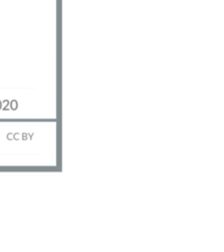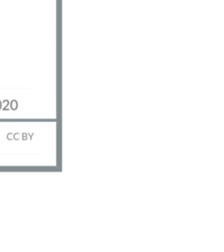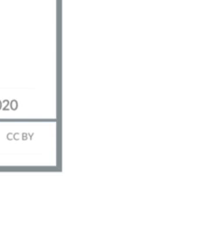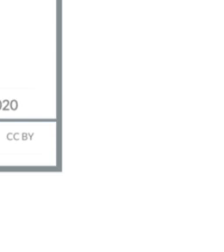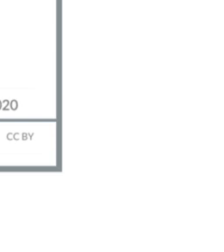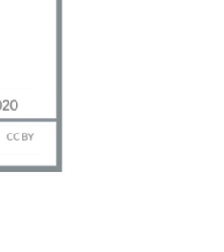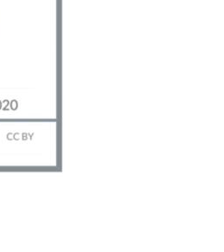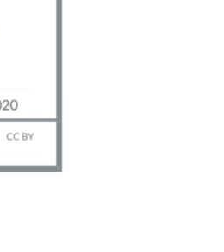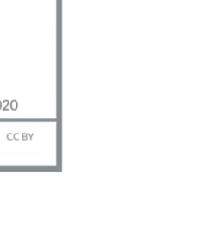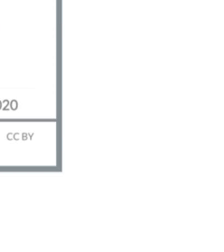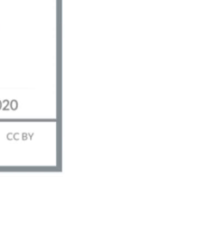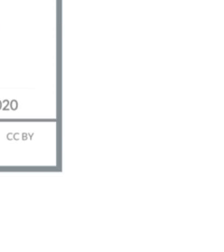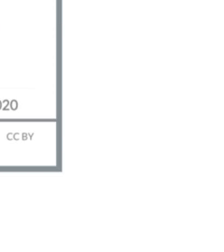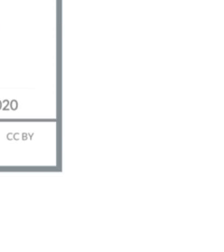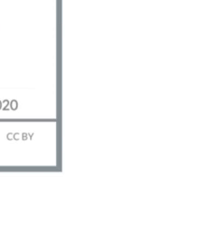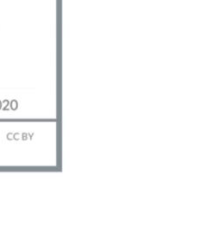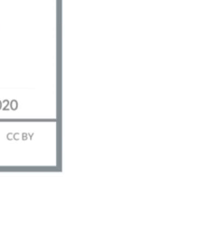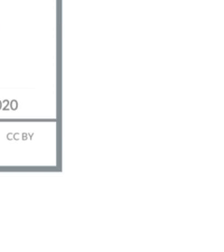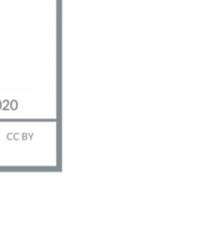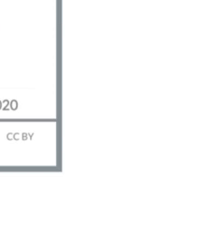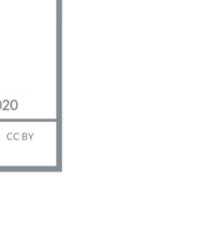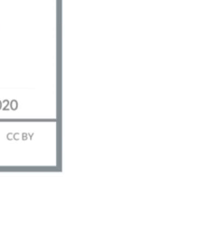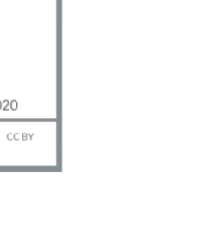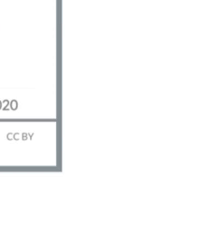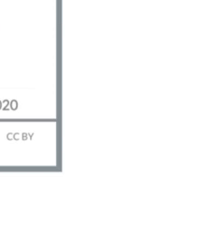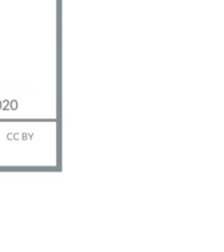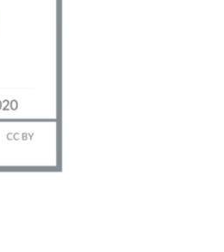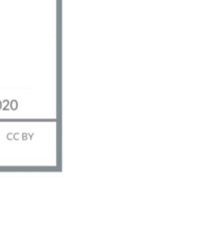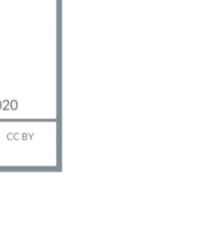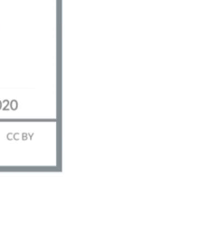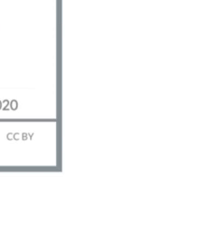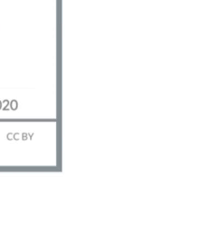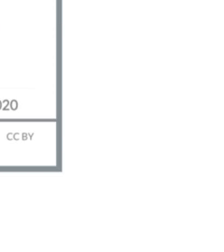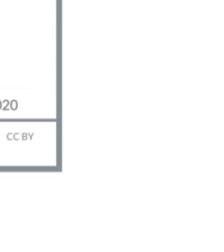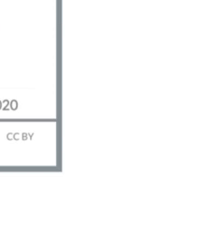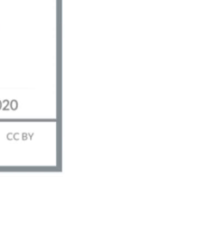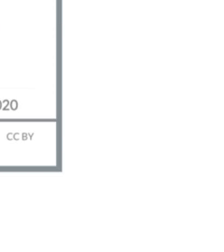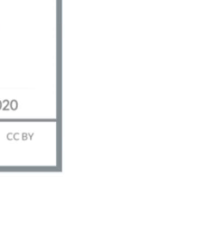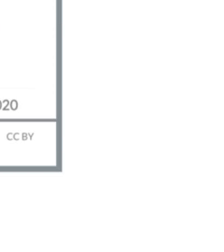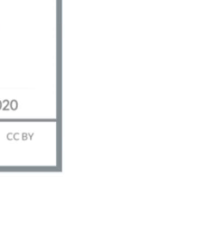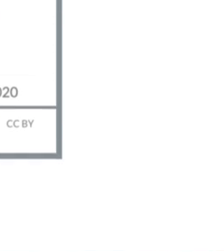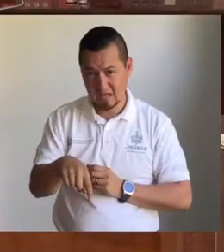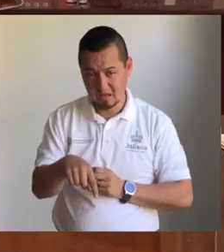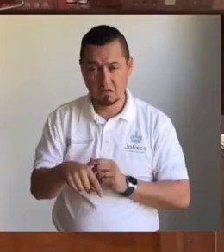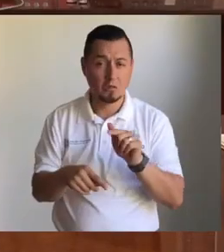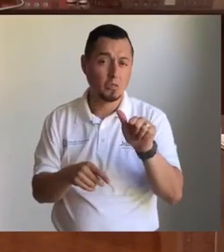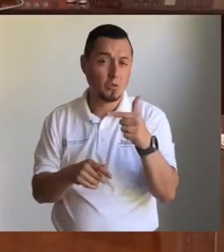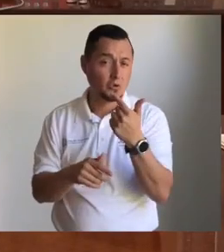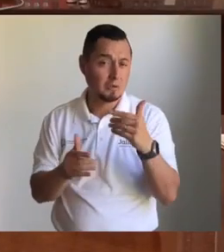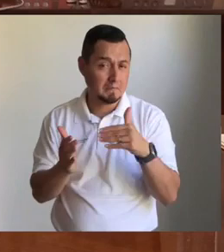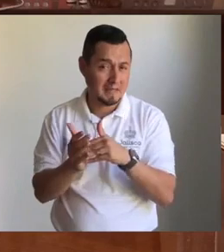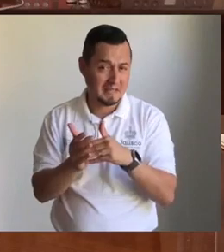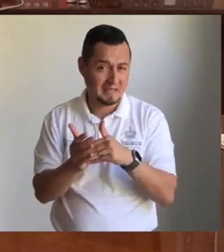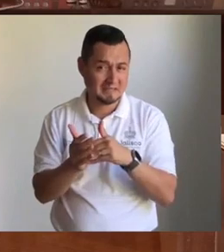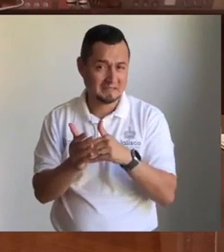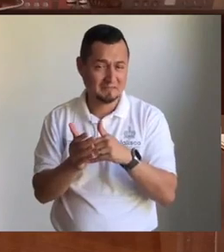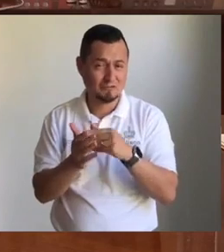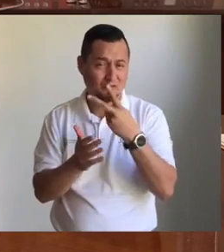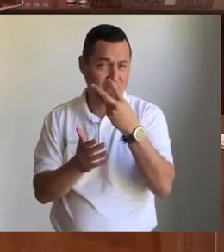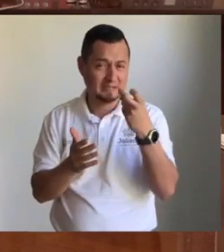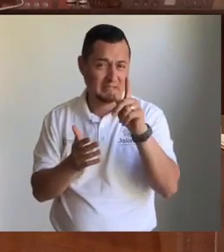Surcorea, 410 mil, el Reino Unido, 143 mil, México ha aplicado 12 mil